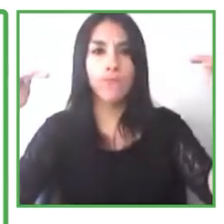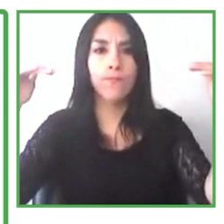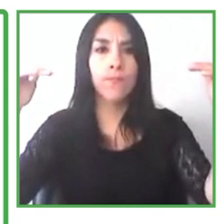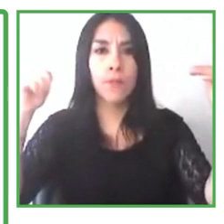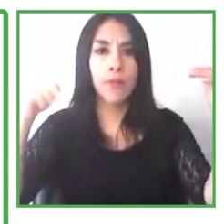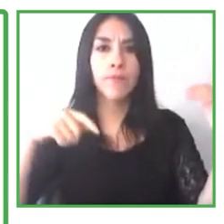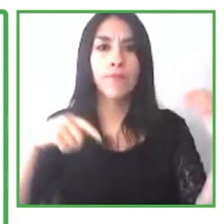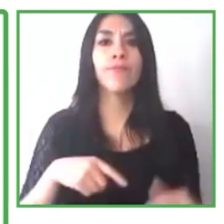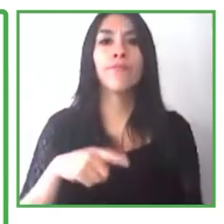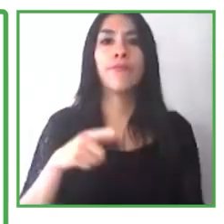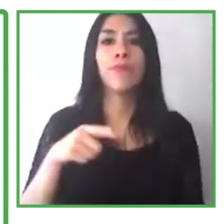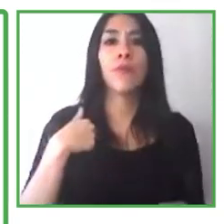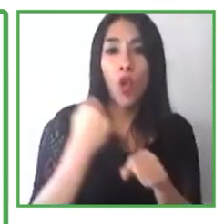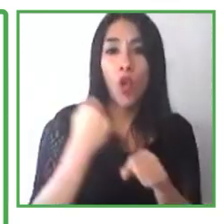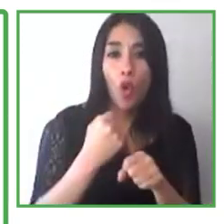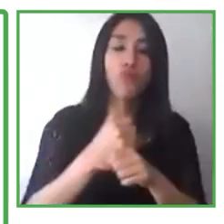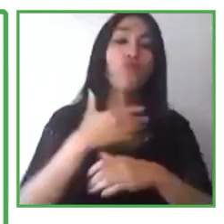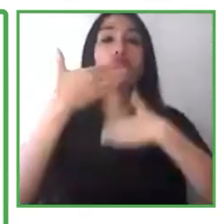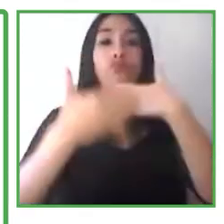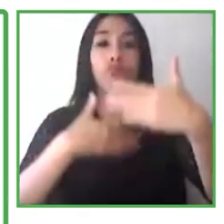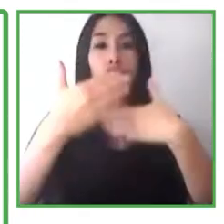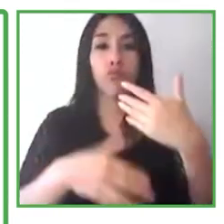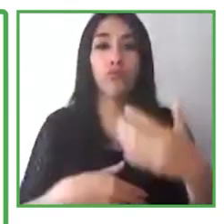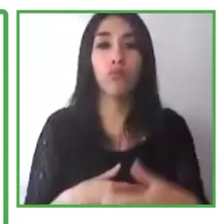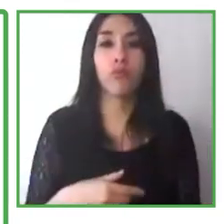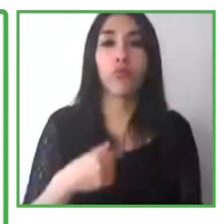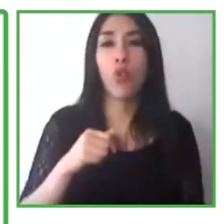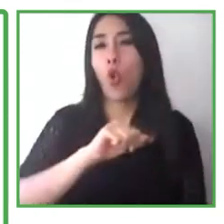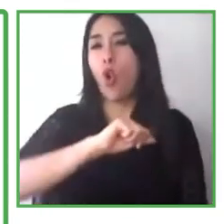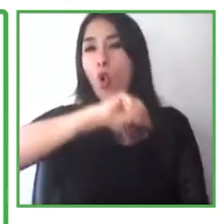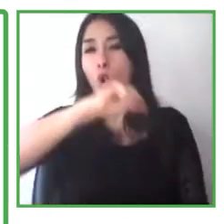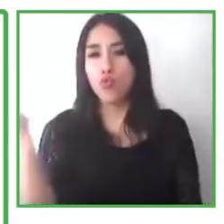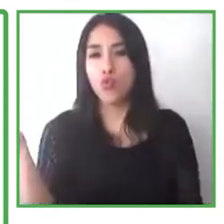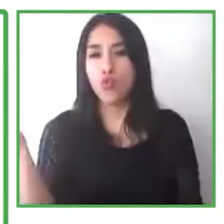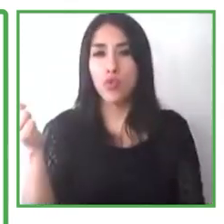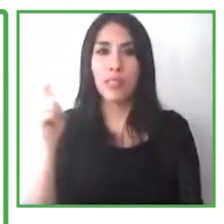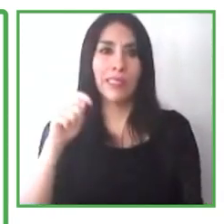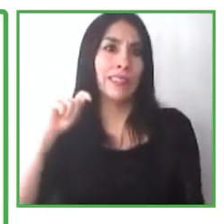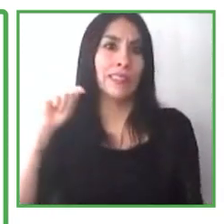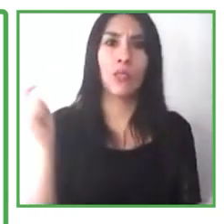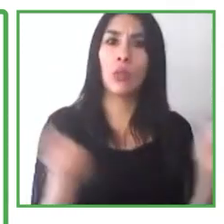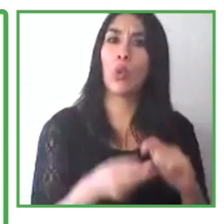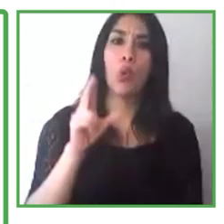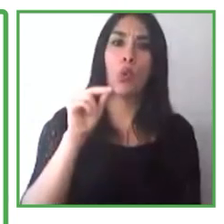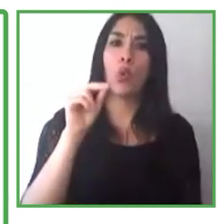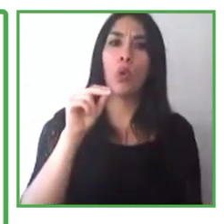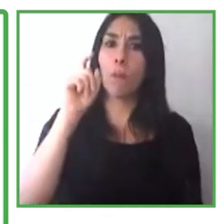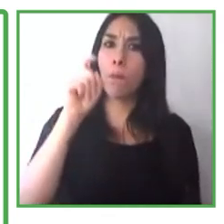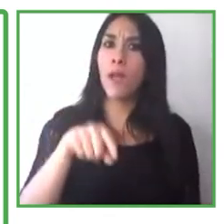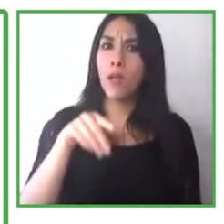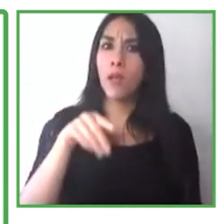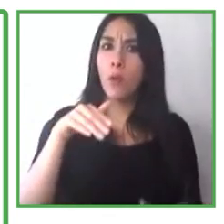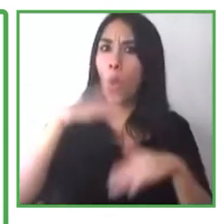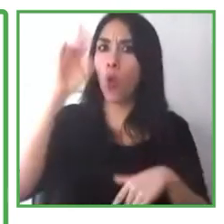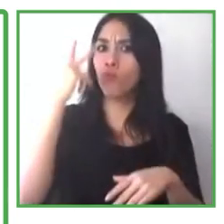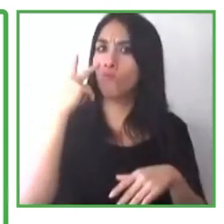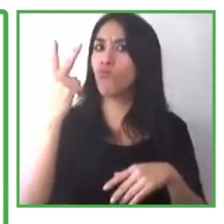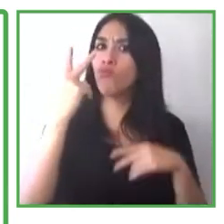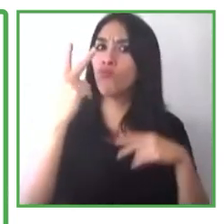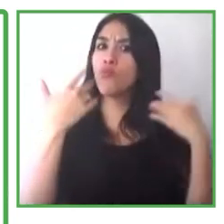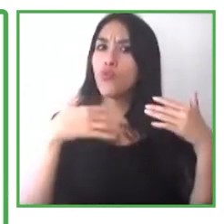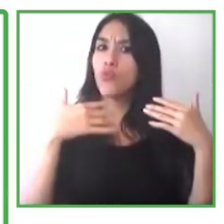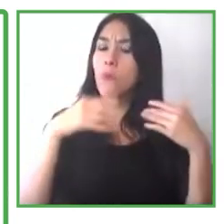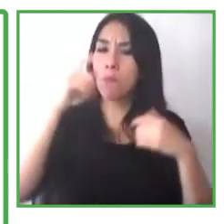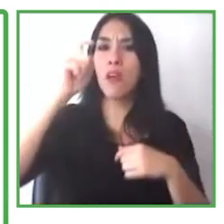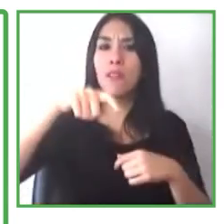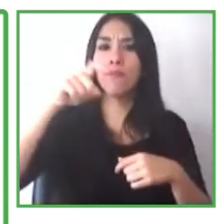nosotros vamos a necesitar algún tipo de acomodación para realizar nuestro trabajo, pero la mayoría de nosotros principalmente, bueno, vamos a